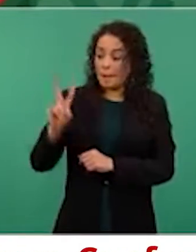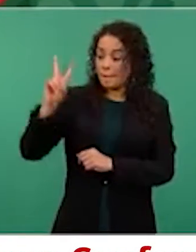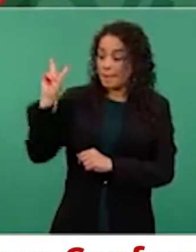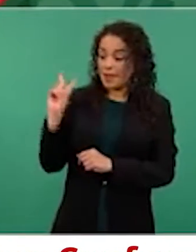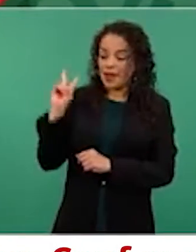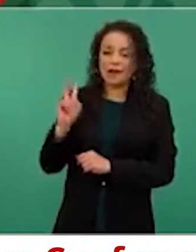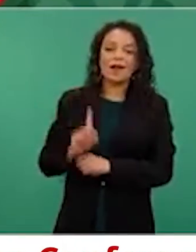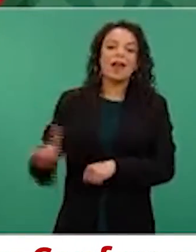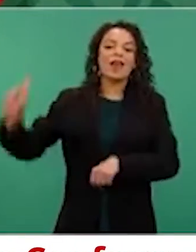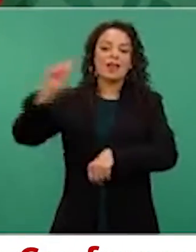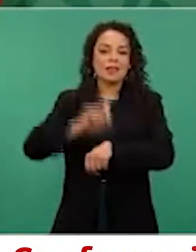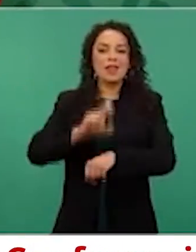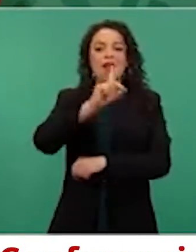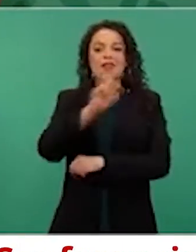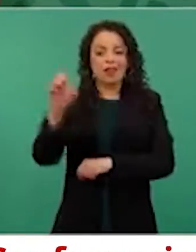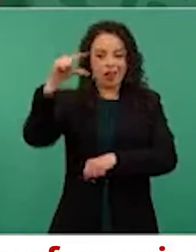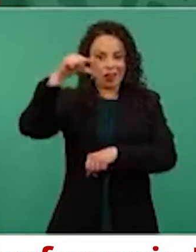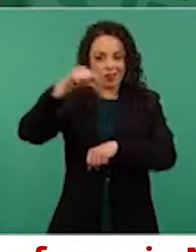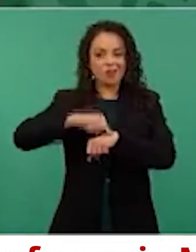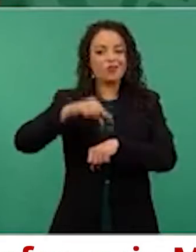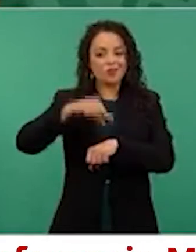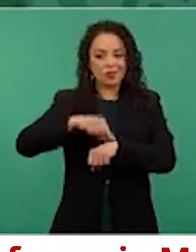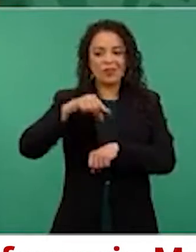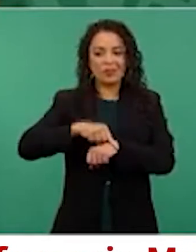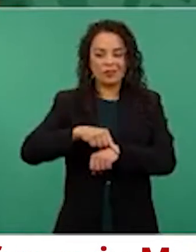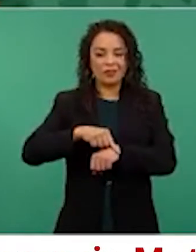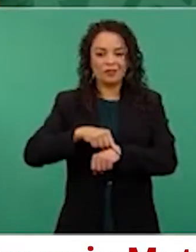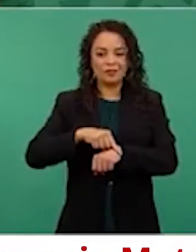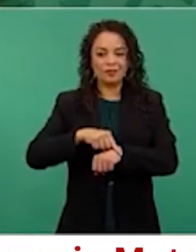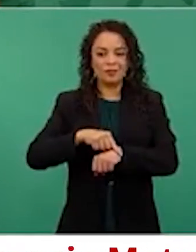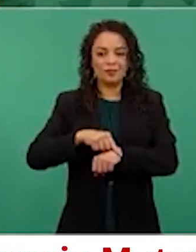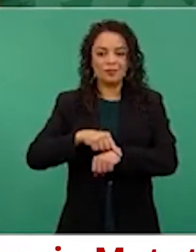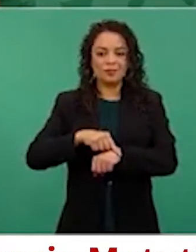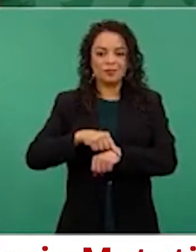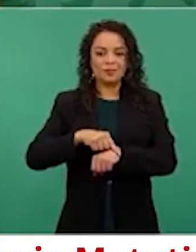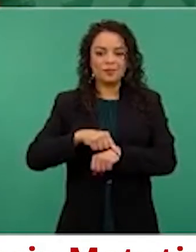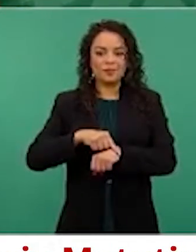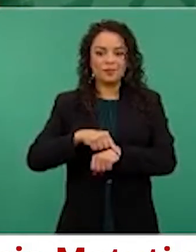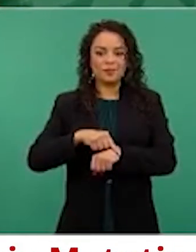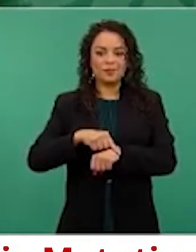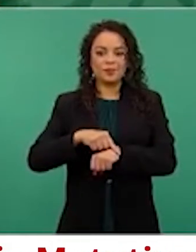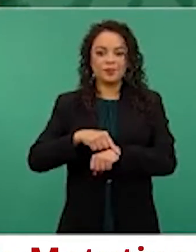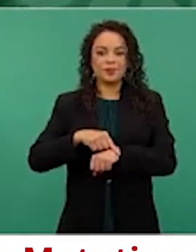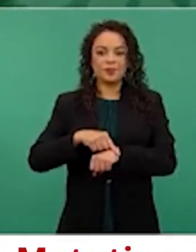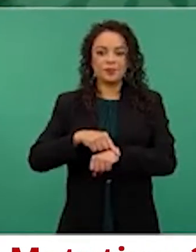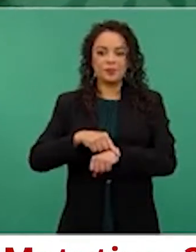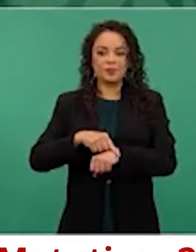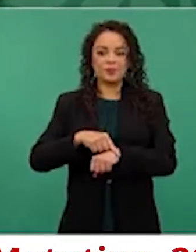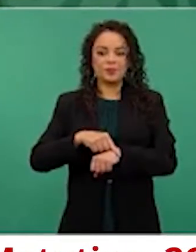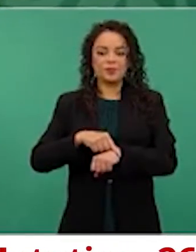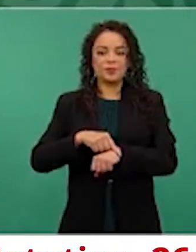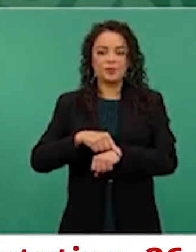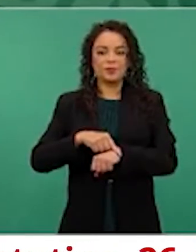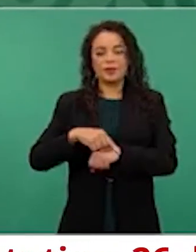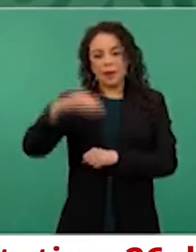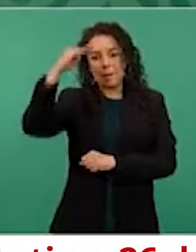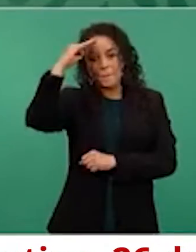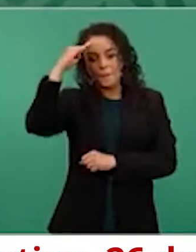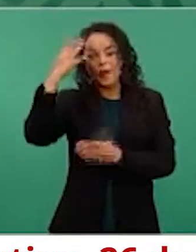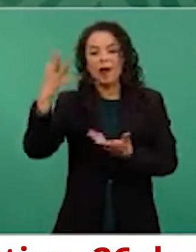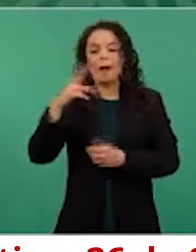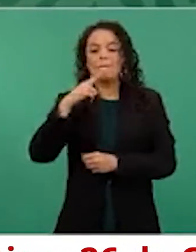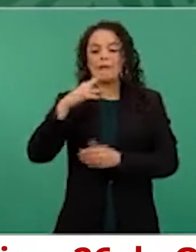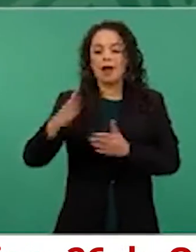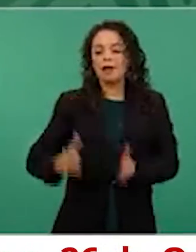y dejamos para hoy el hacer